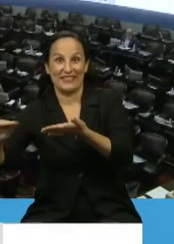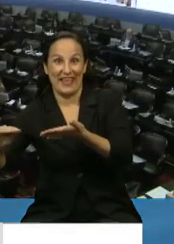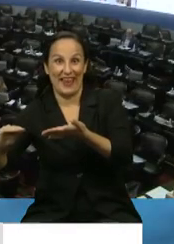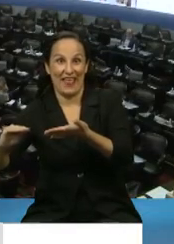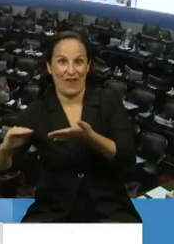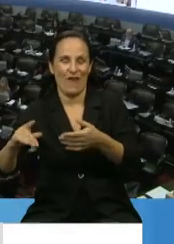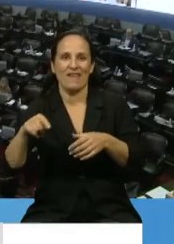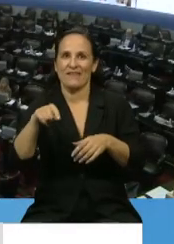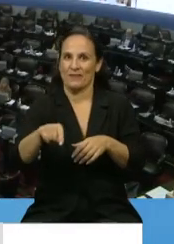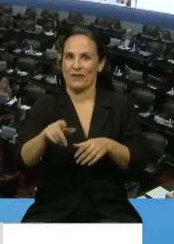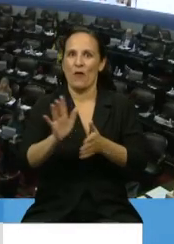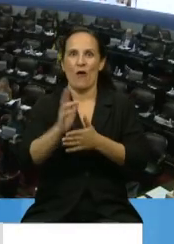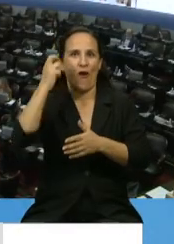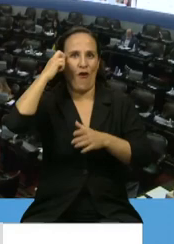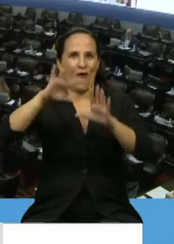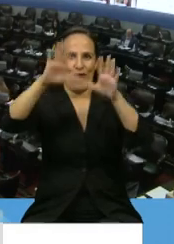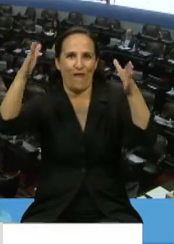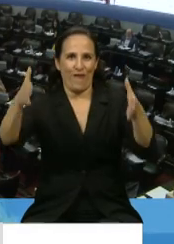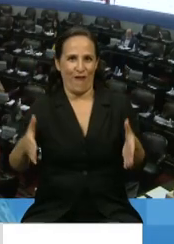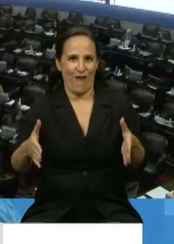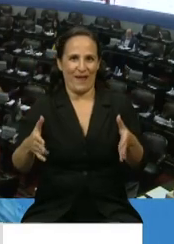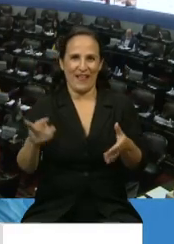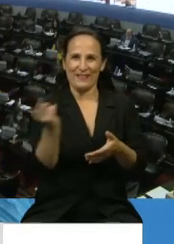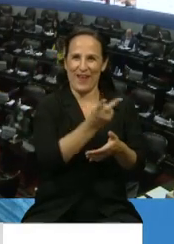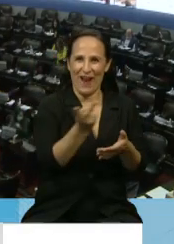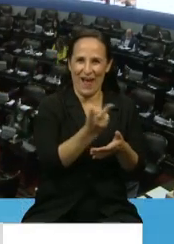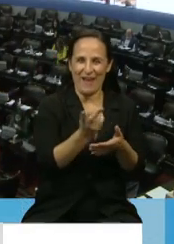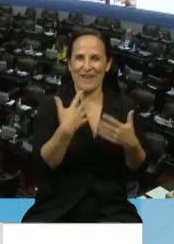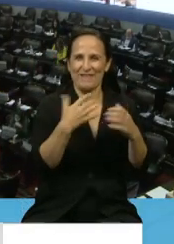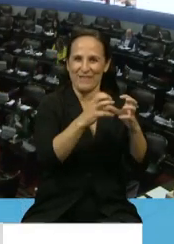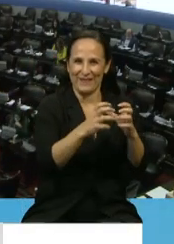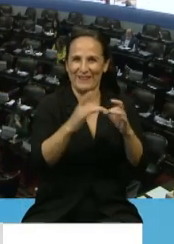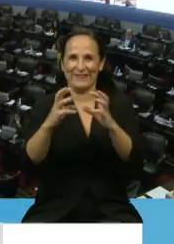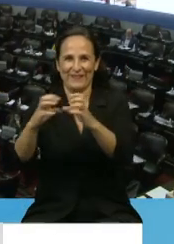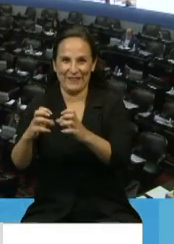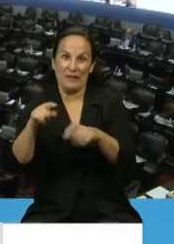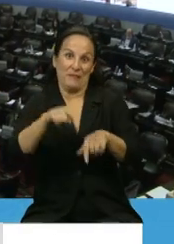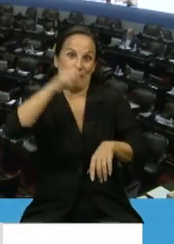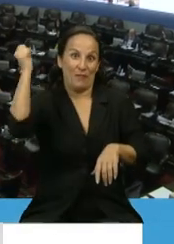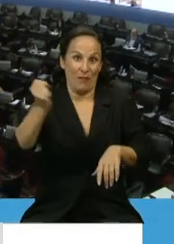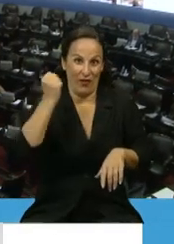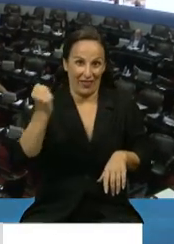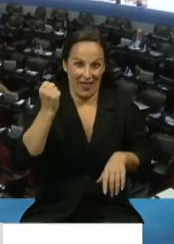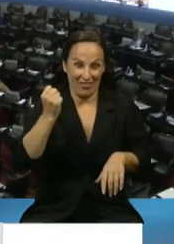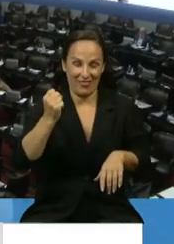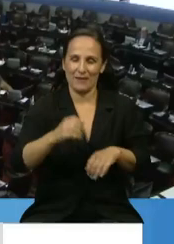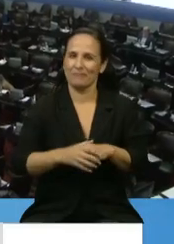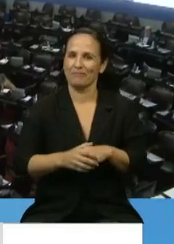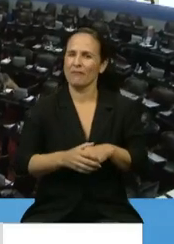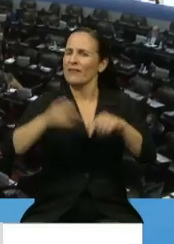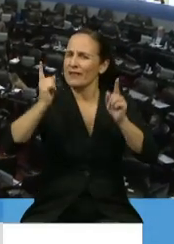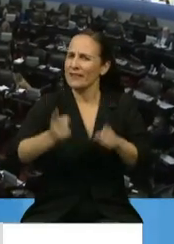Congreso de la Nación. Es un hecho importante y también es muy importante el consenso